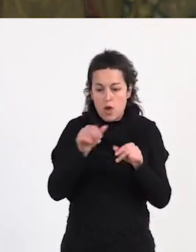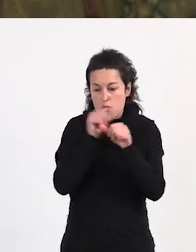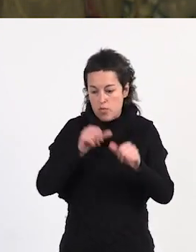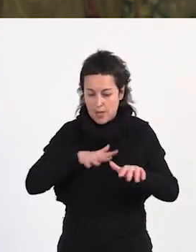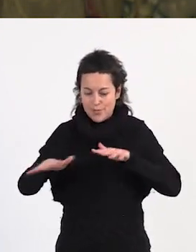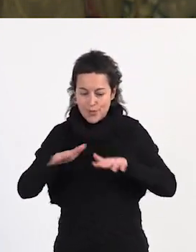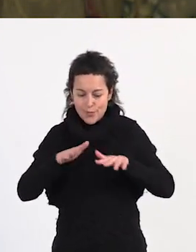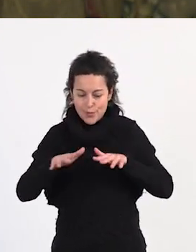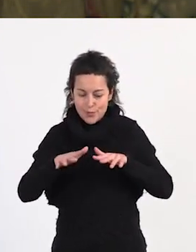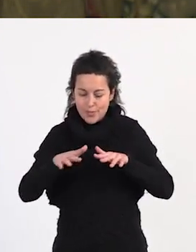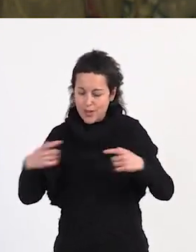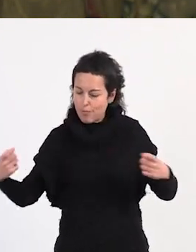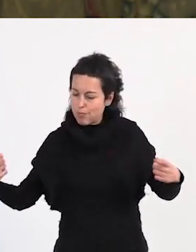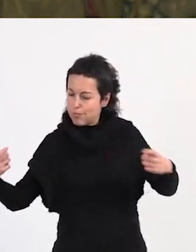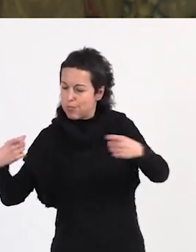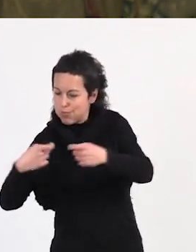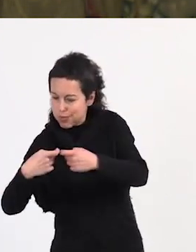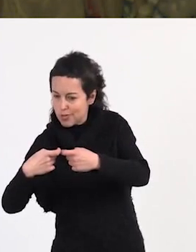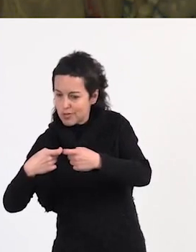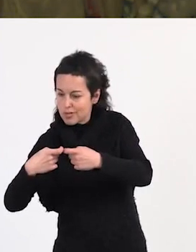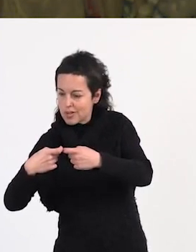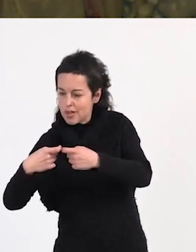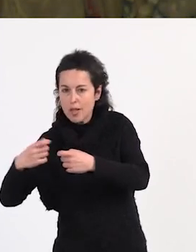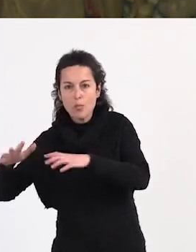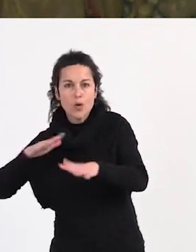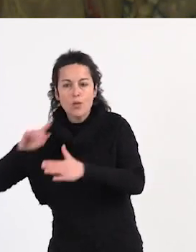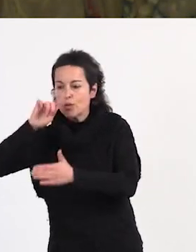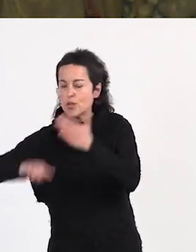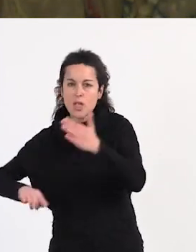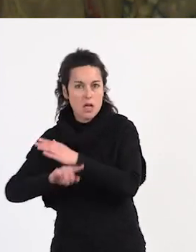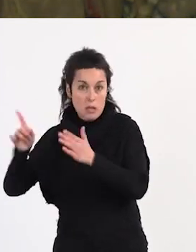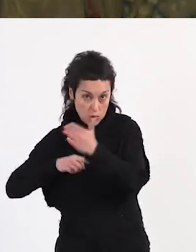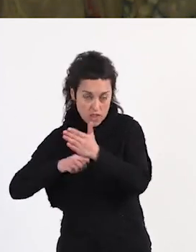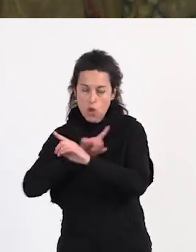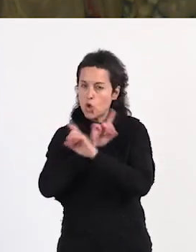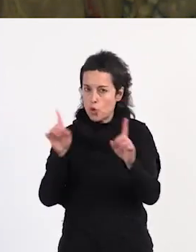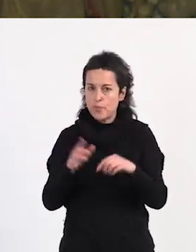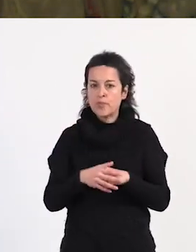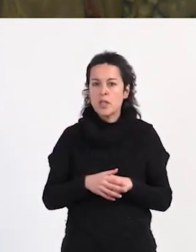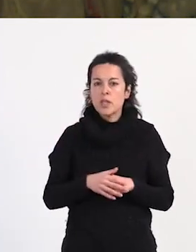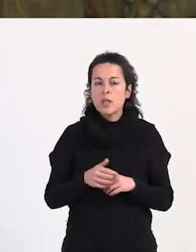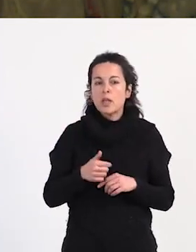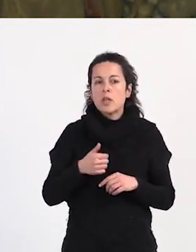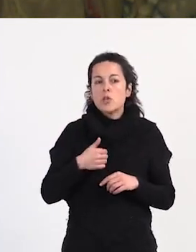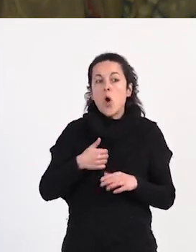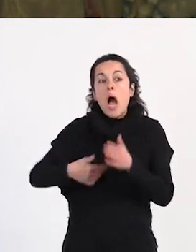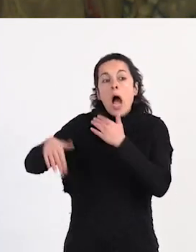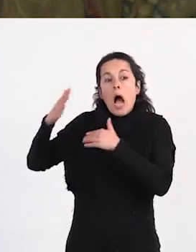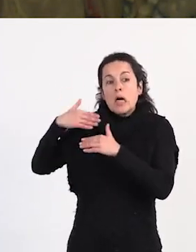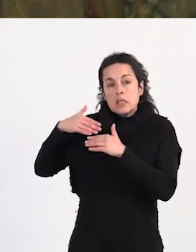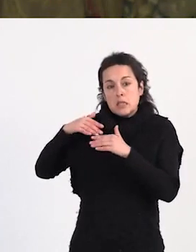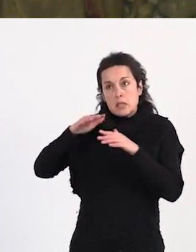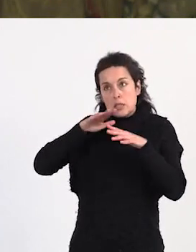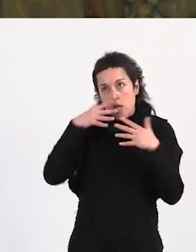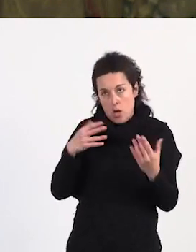no es de confrontación contra el movimiento abolicionista. En todo caso, soy de las que pensaba o de las que todavía